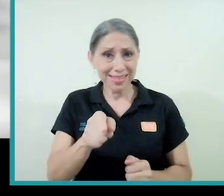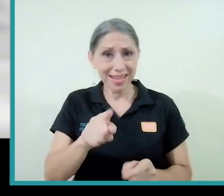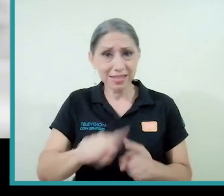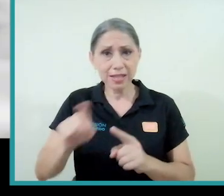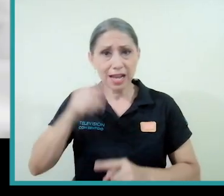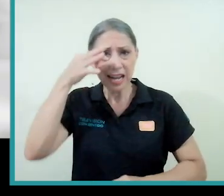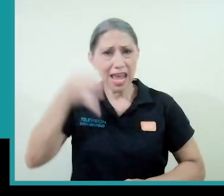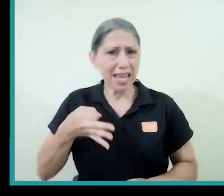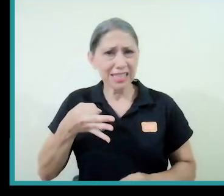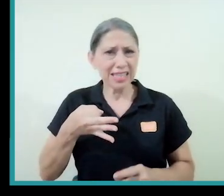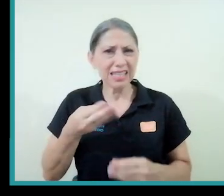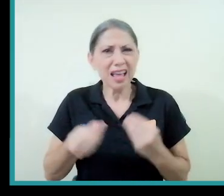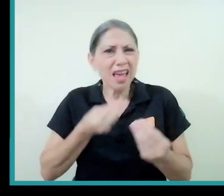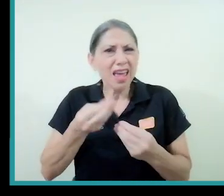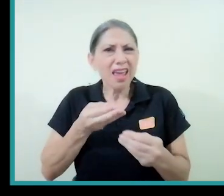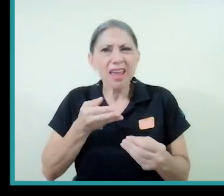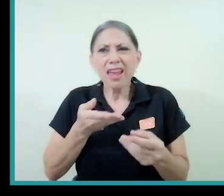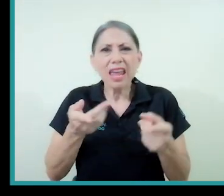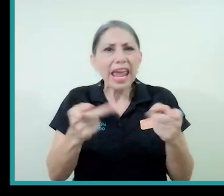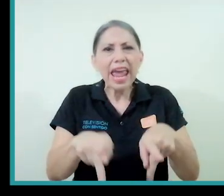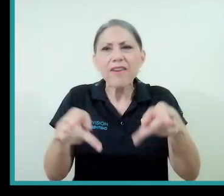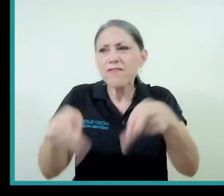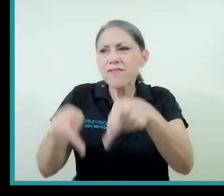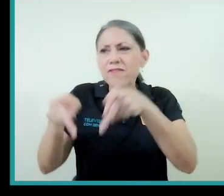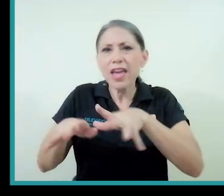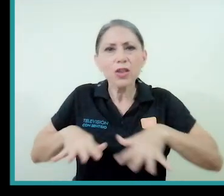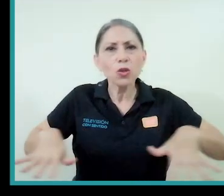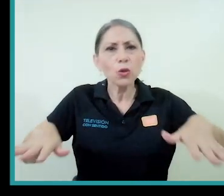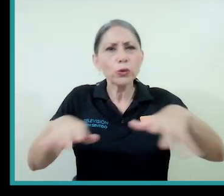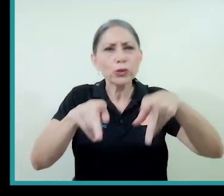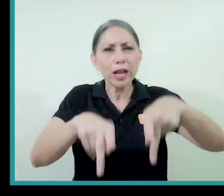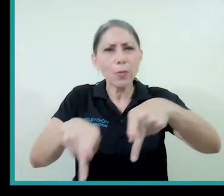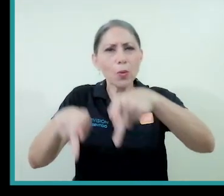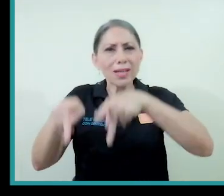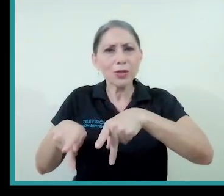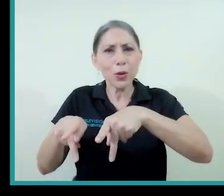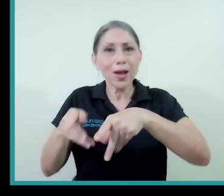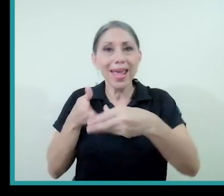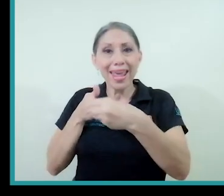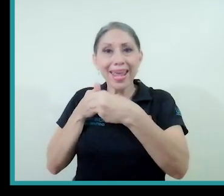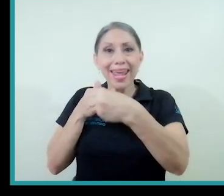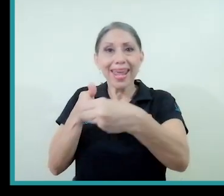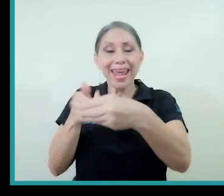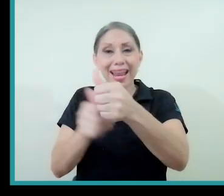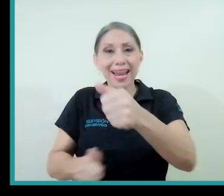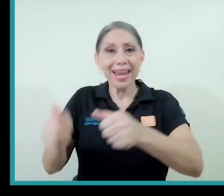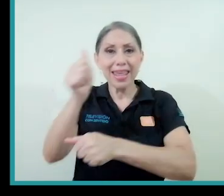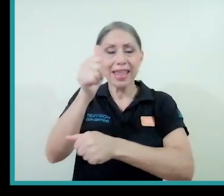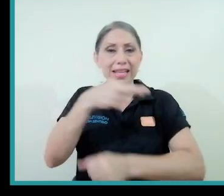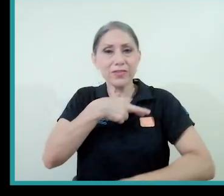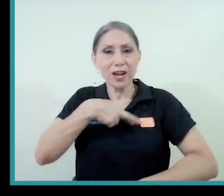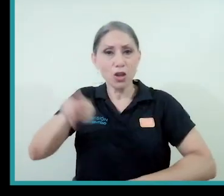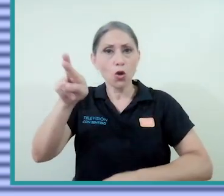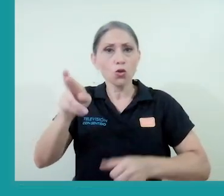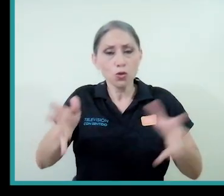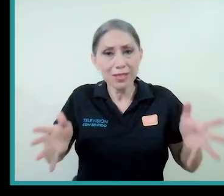efectos tiene la población que los líderes religiosos estén promoviendo estos discursos?